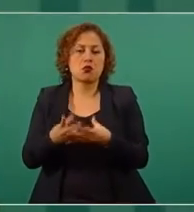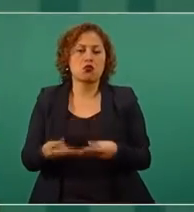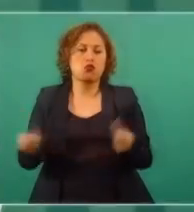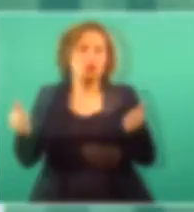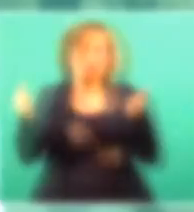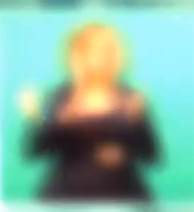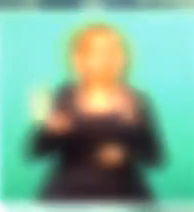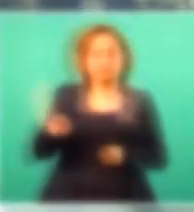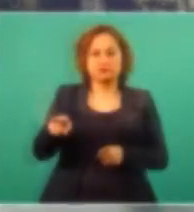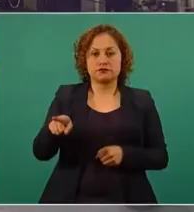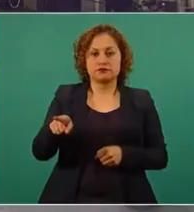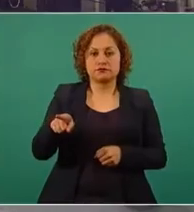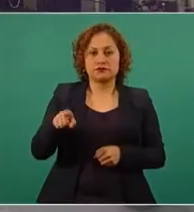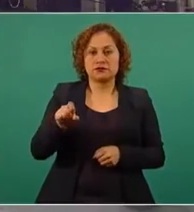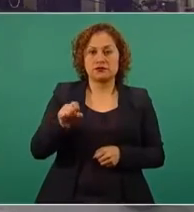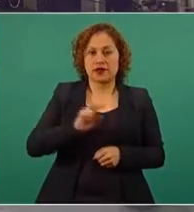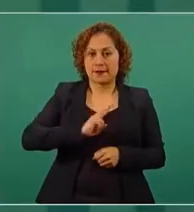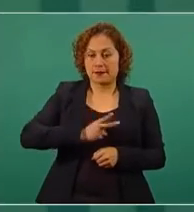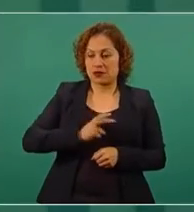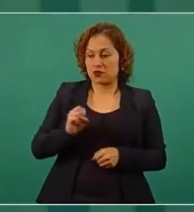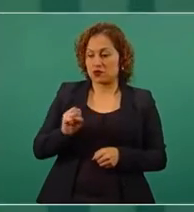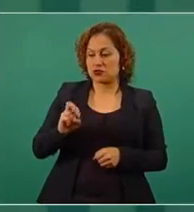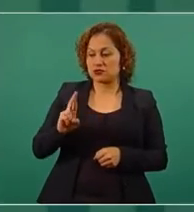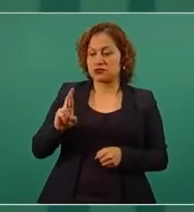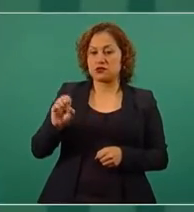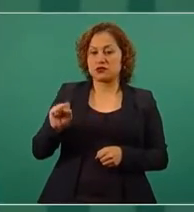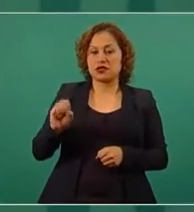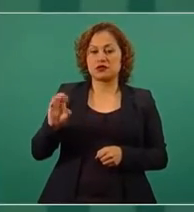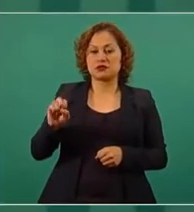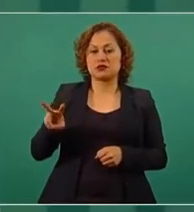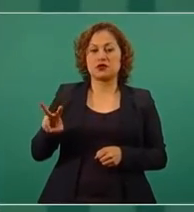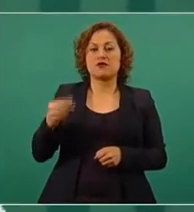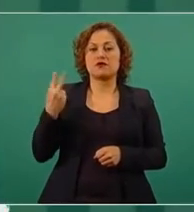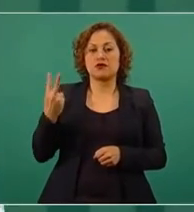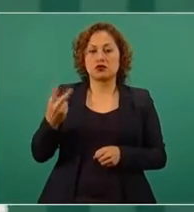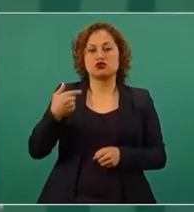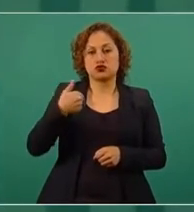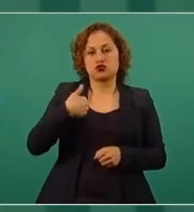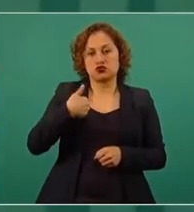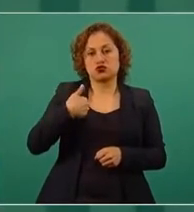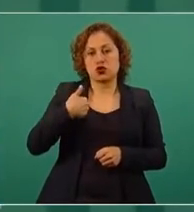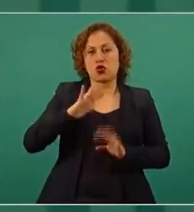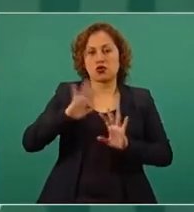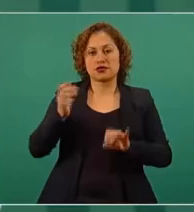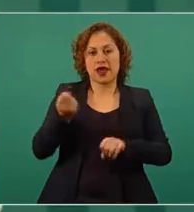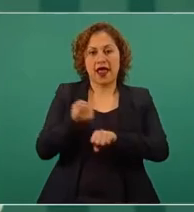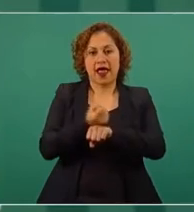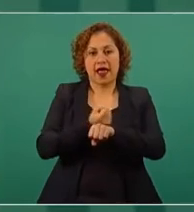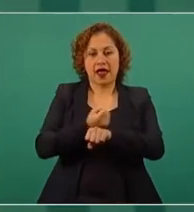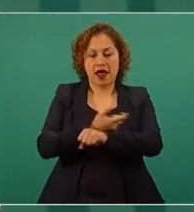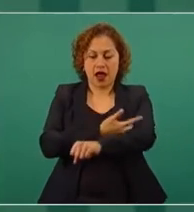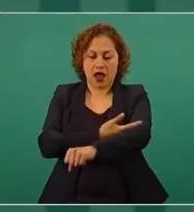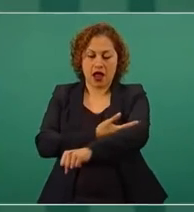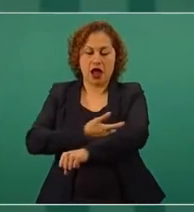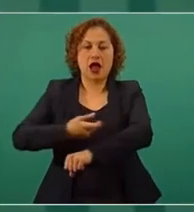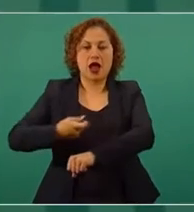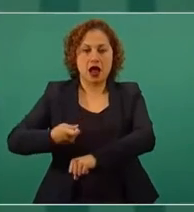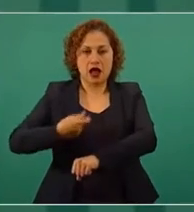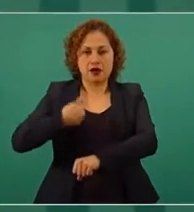completo. Sí, tengo evidencia de que generé anticuerpos. Soy parte de, voluntario de un estudio